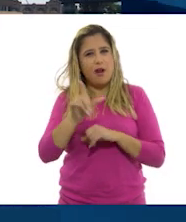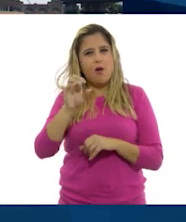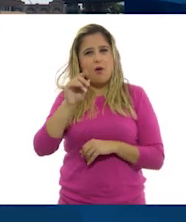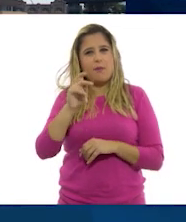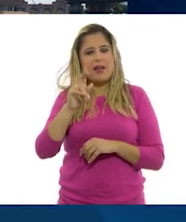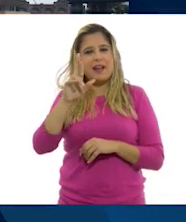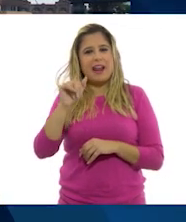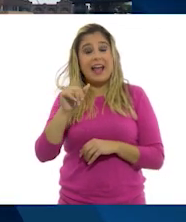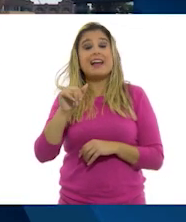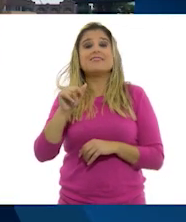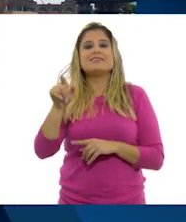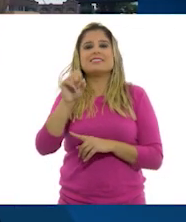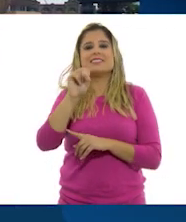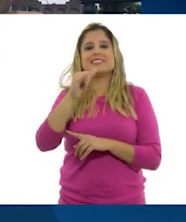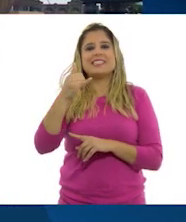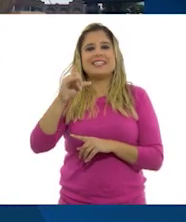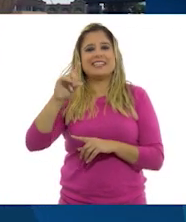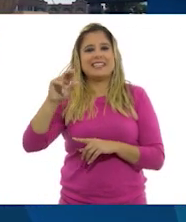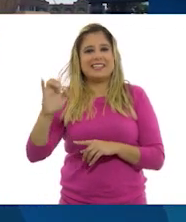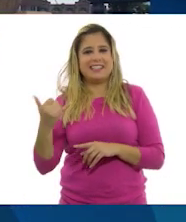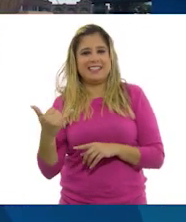The Sydney. Ajá.